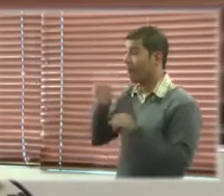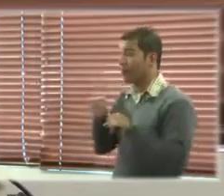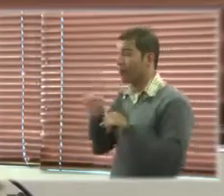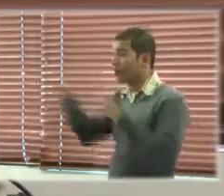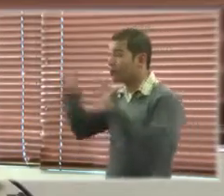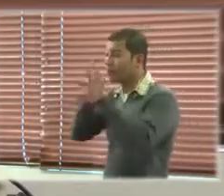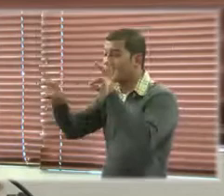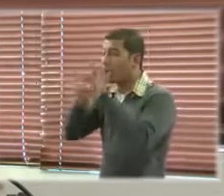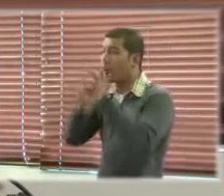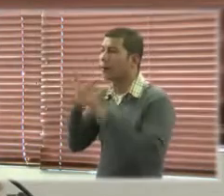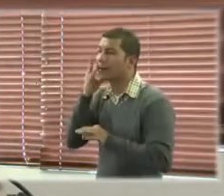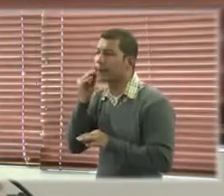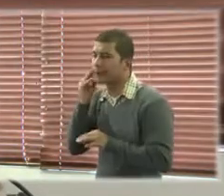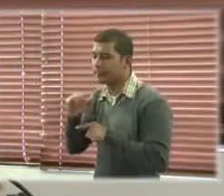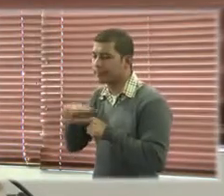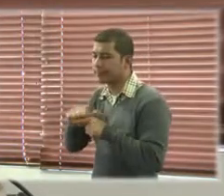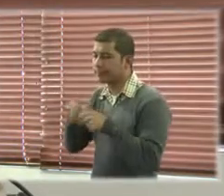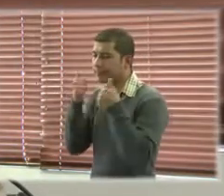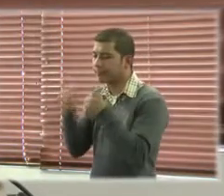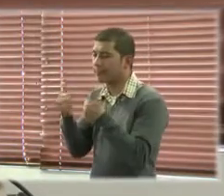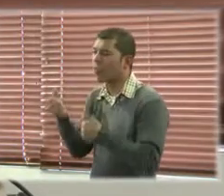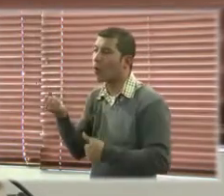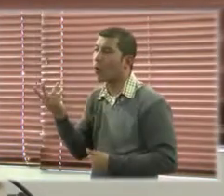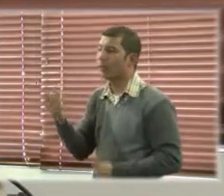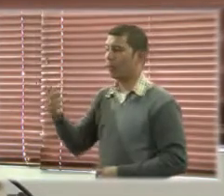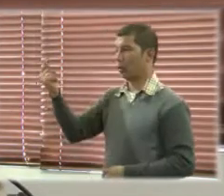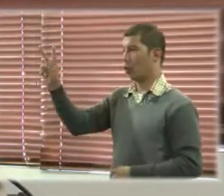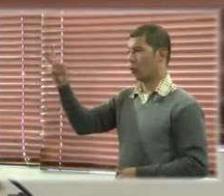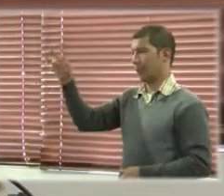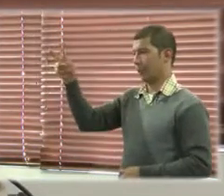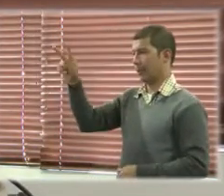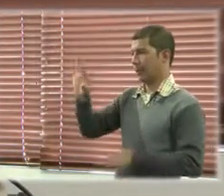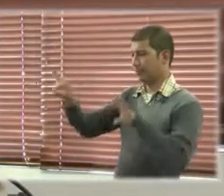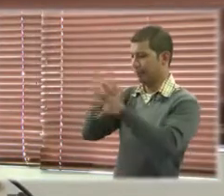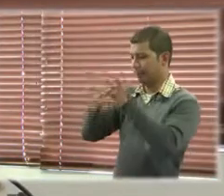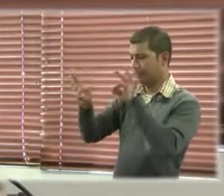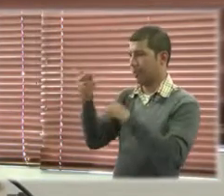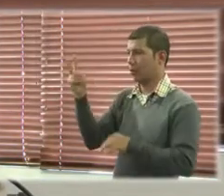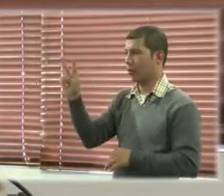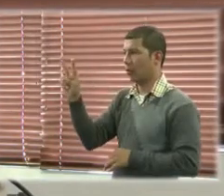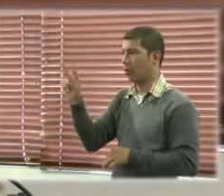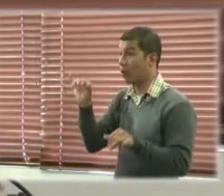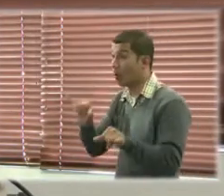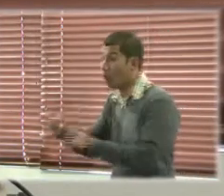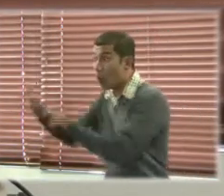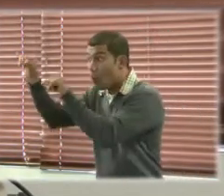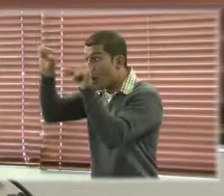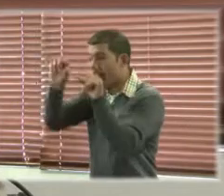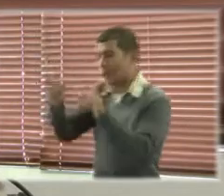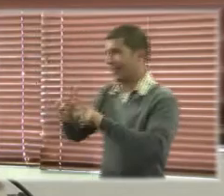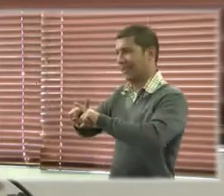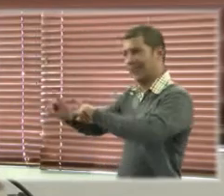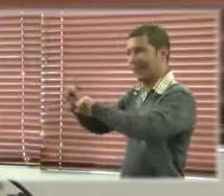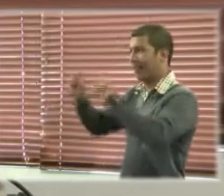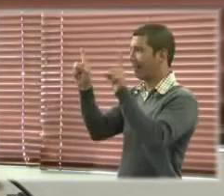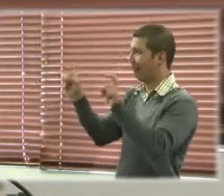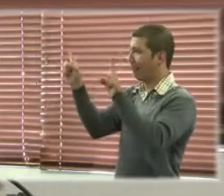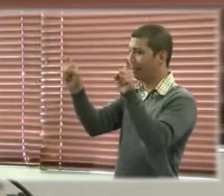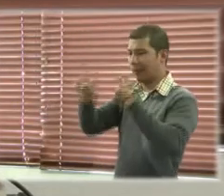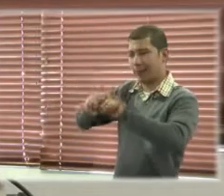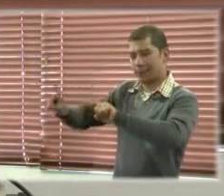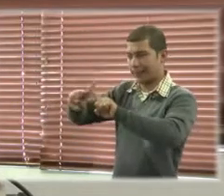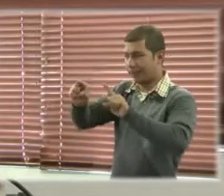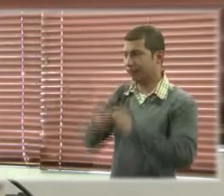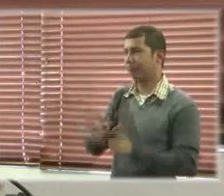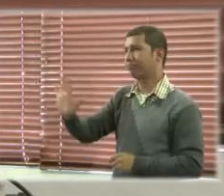tocan temas bien distintos, por ejemplo hay una práctica que refiere a